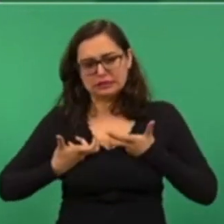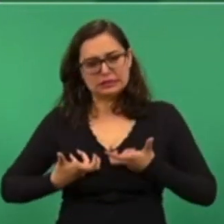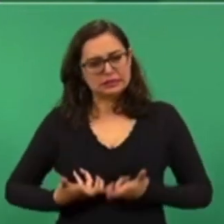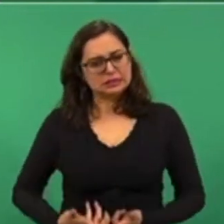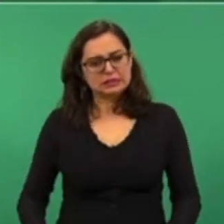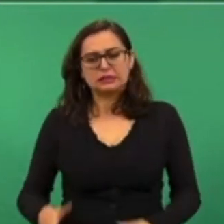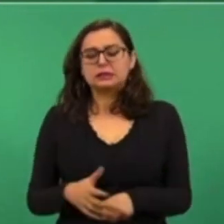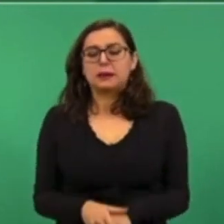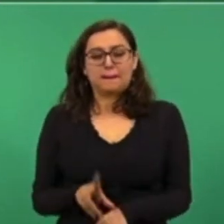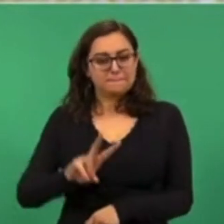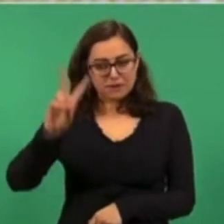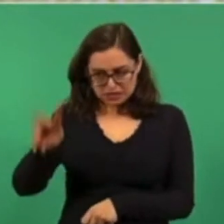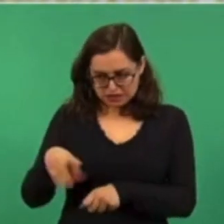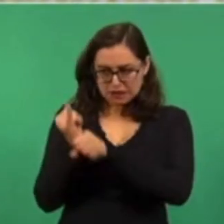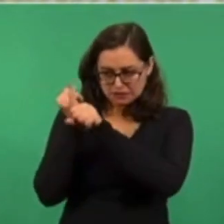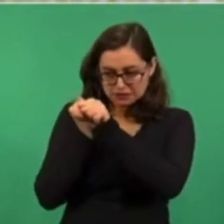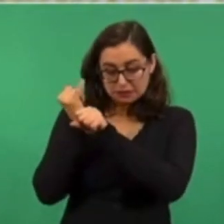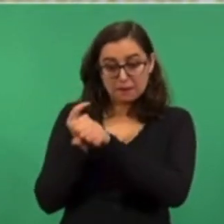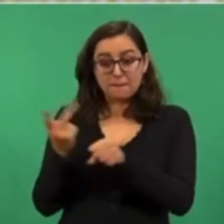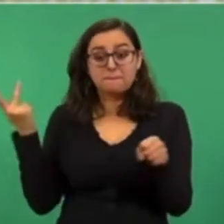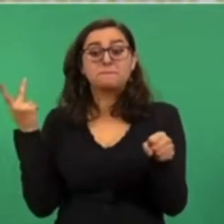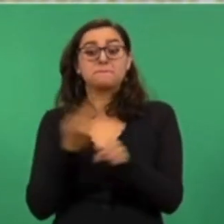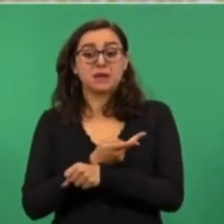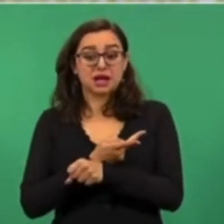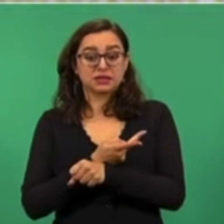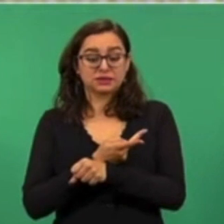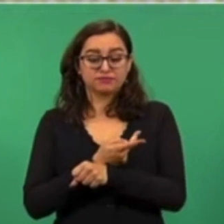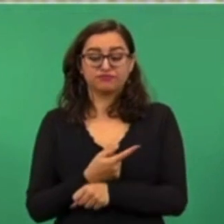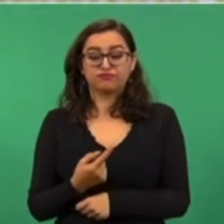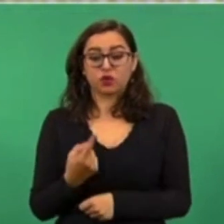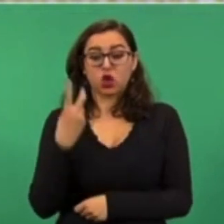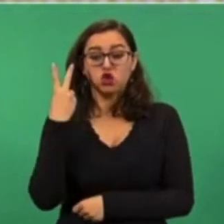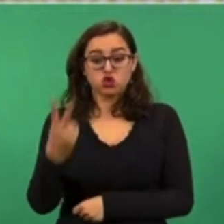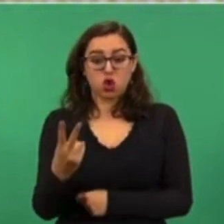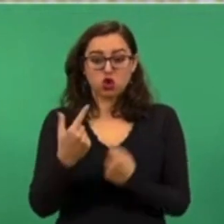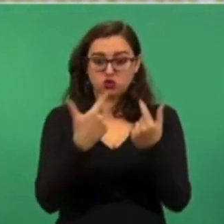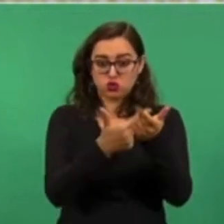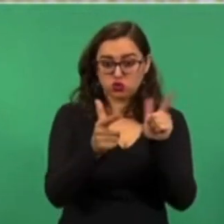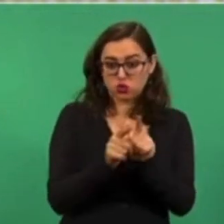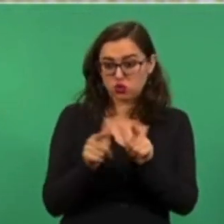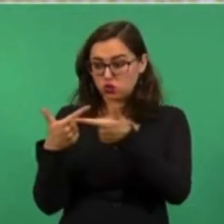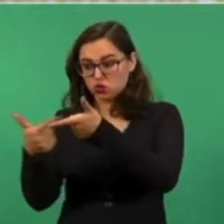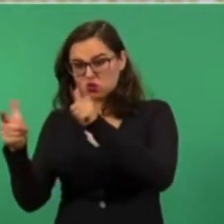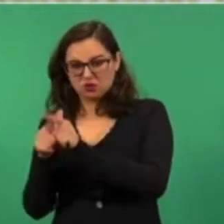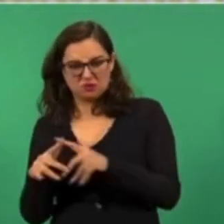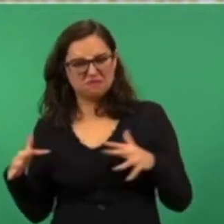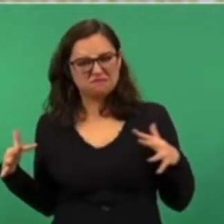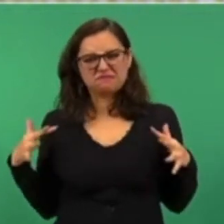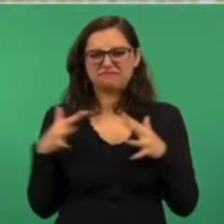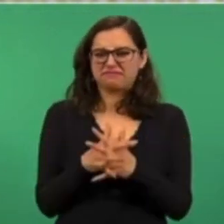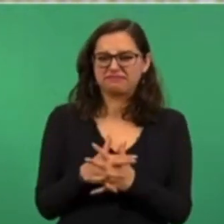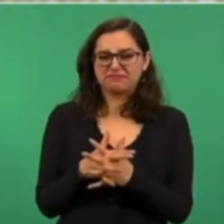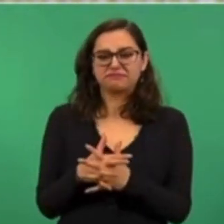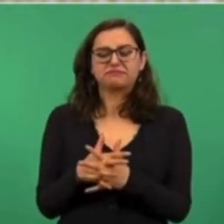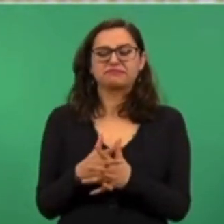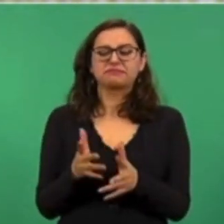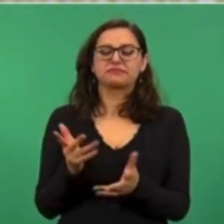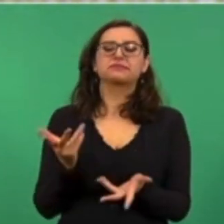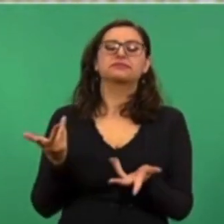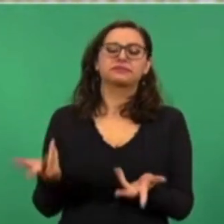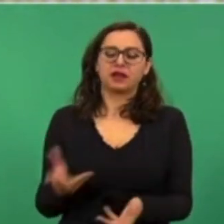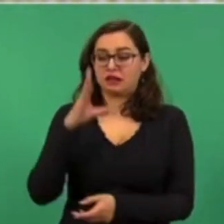fue un enfrentamiento de dos grupos, eso es lo que se sabe,